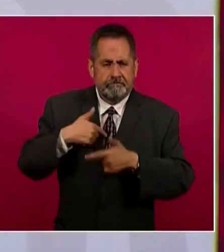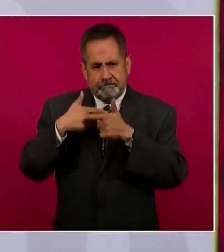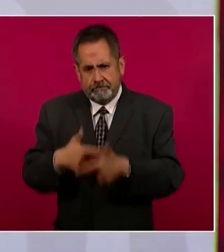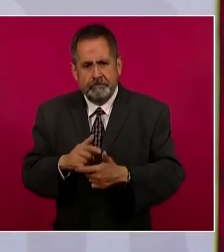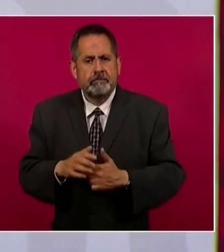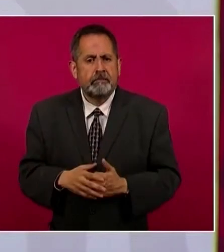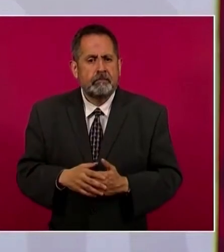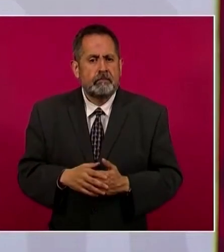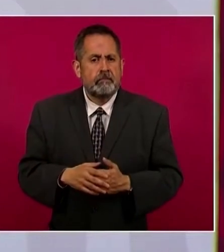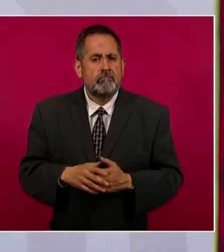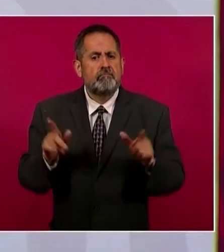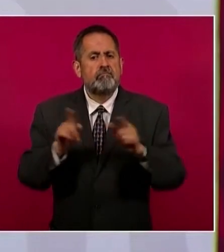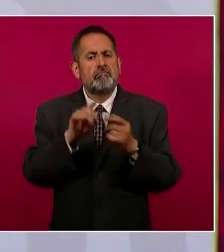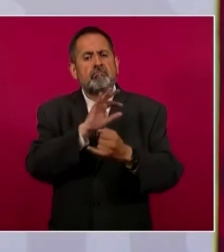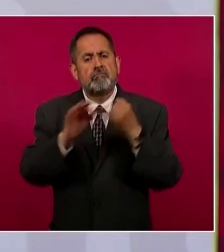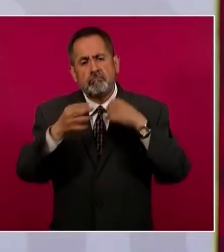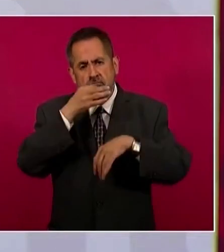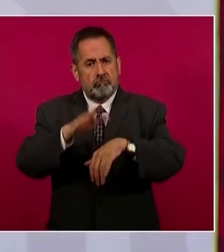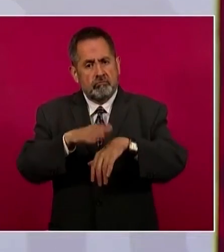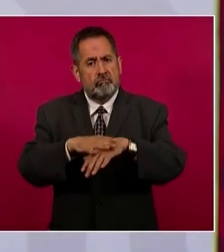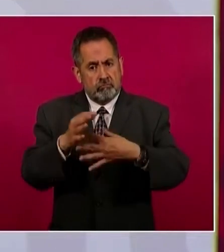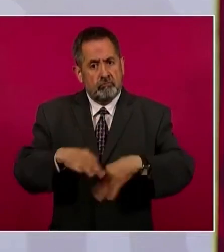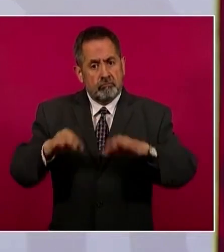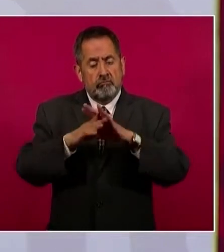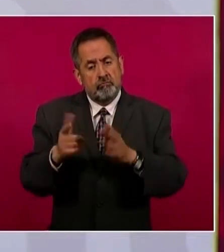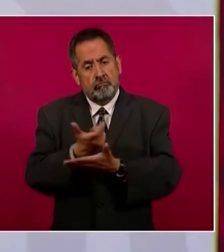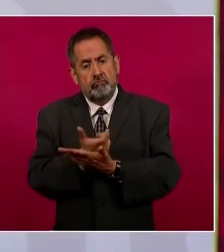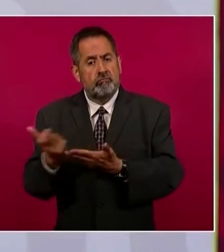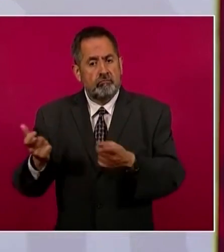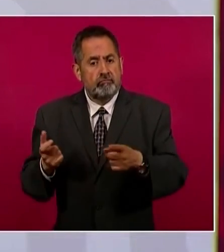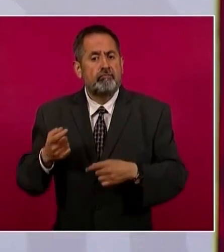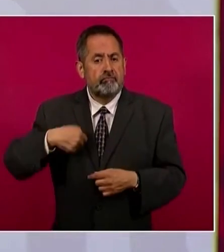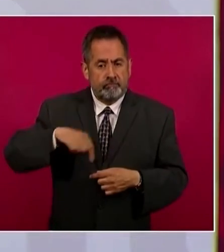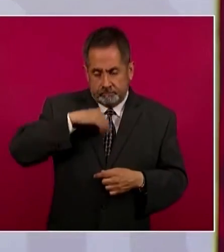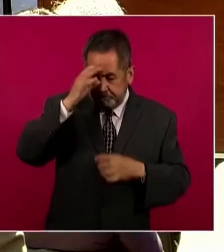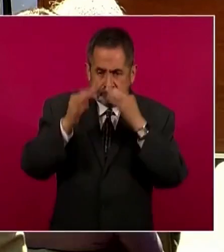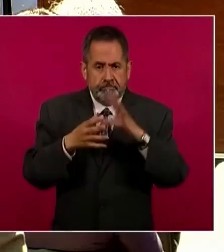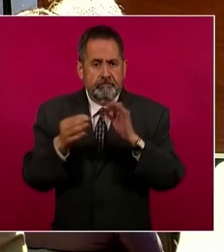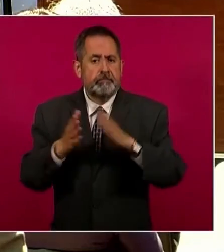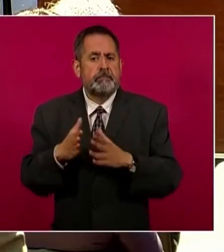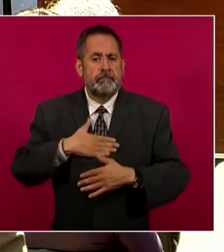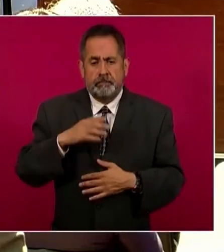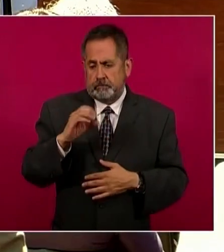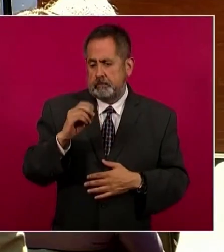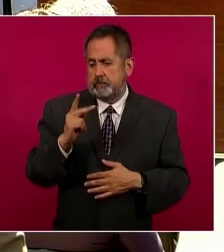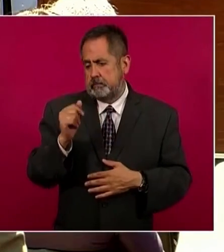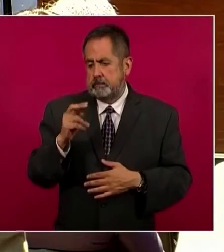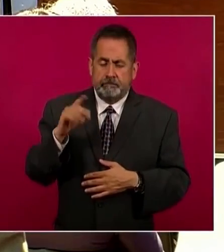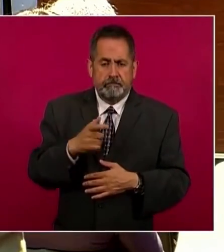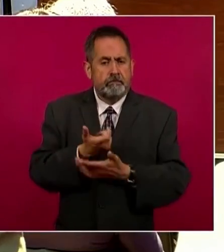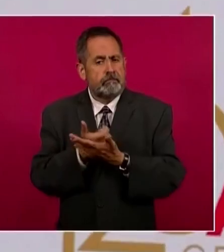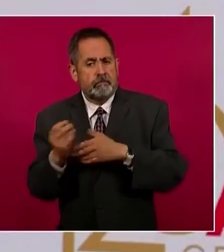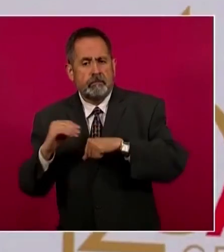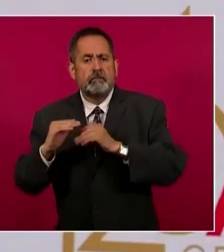Y un breve comentario con respecto a la importancia de los salarios. Hemos promovido desde Coparmex la importancia de subir los